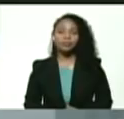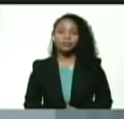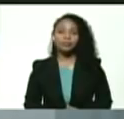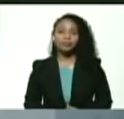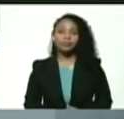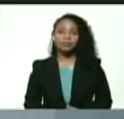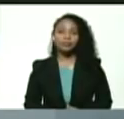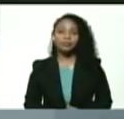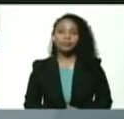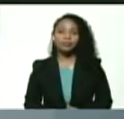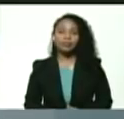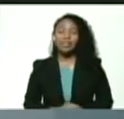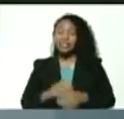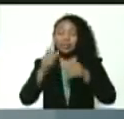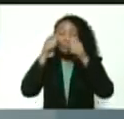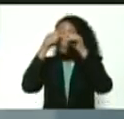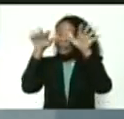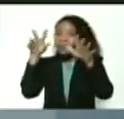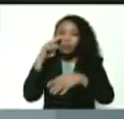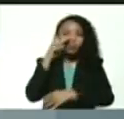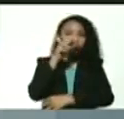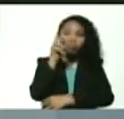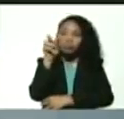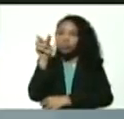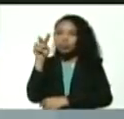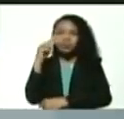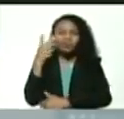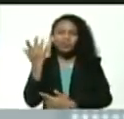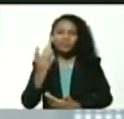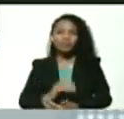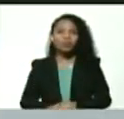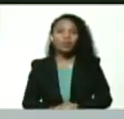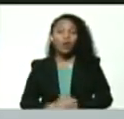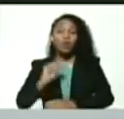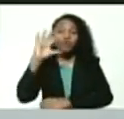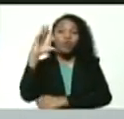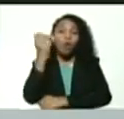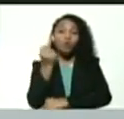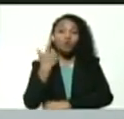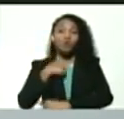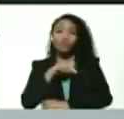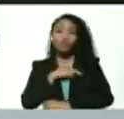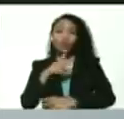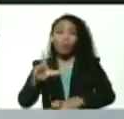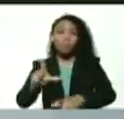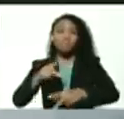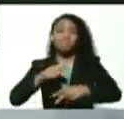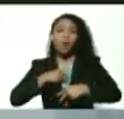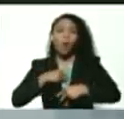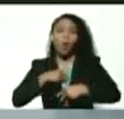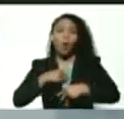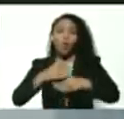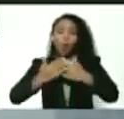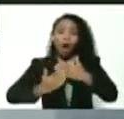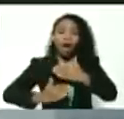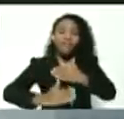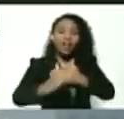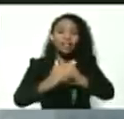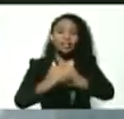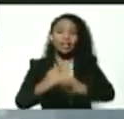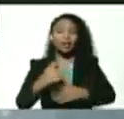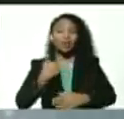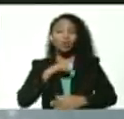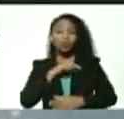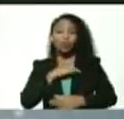se pierde de vista los logros que vamos a obtener los avances que vamos a